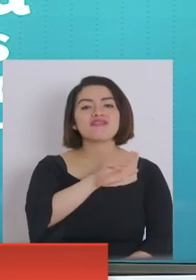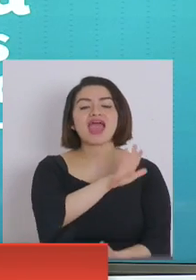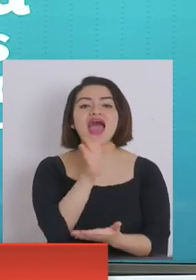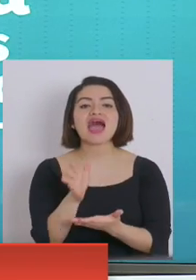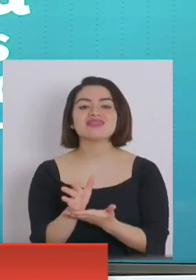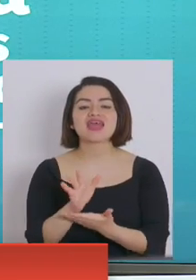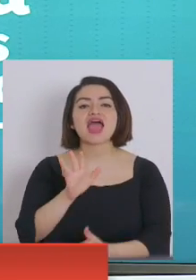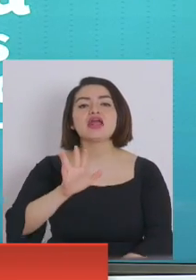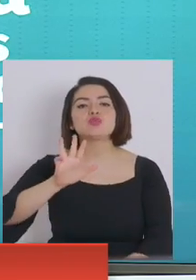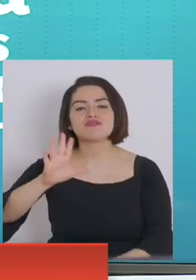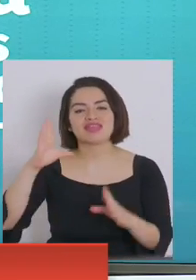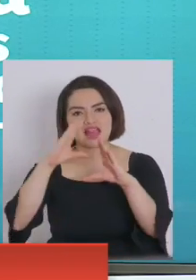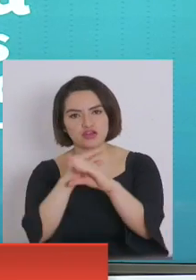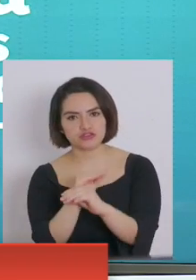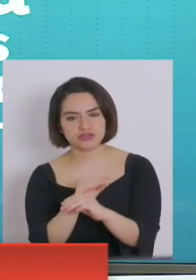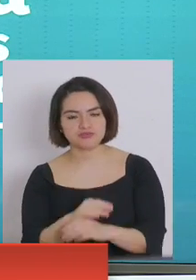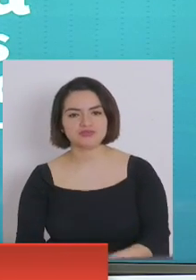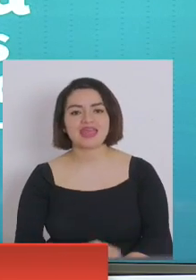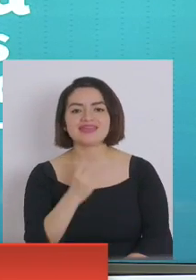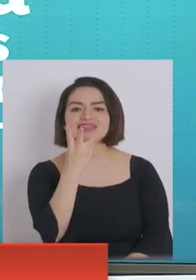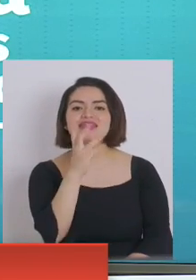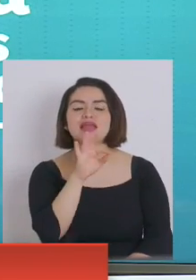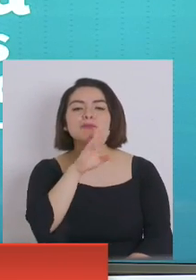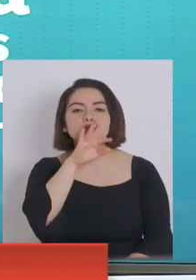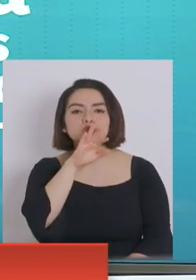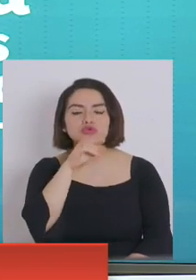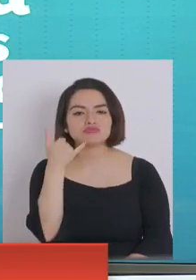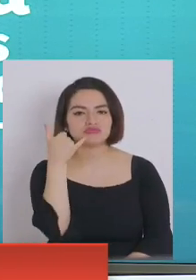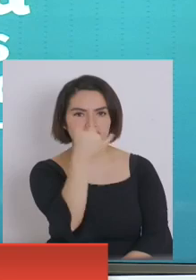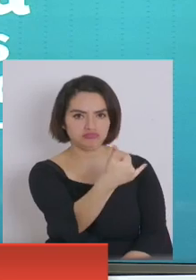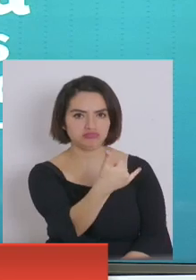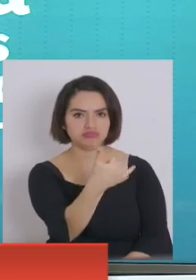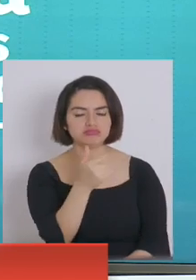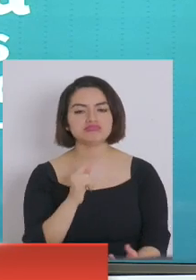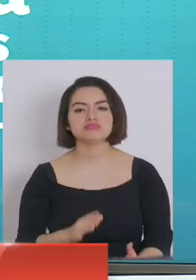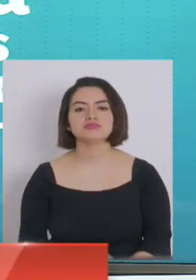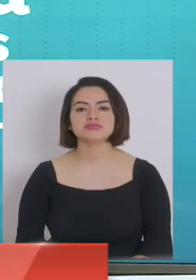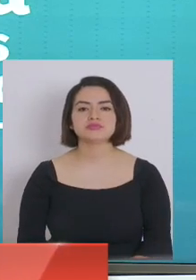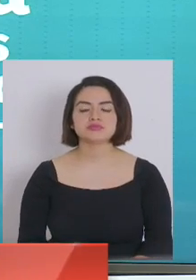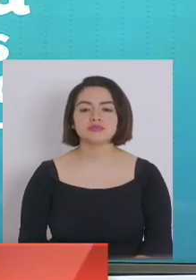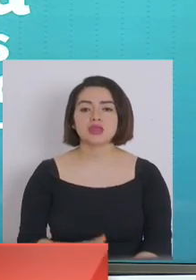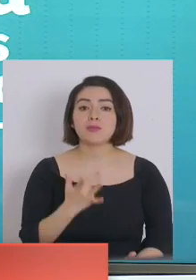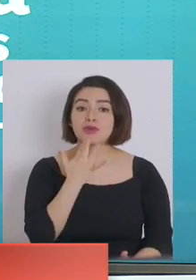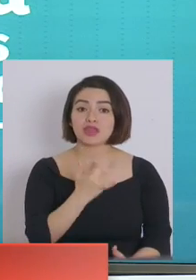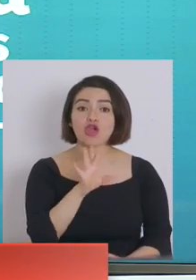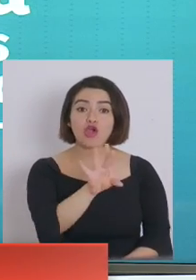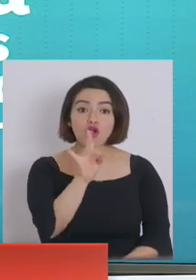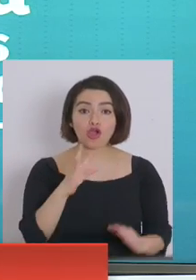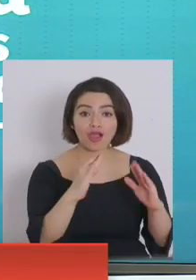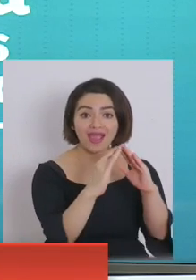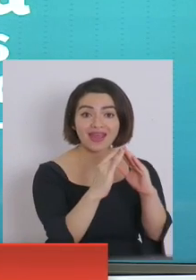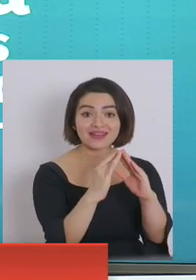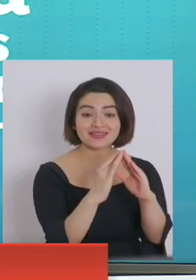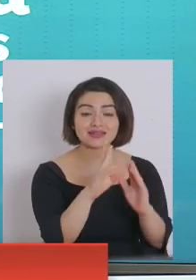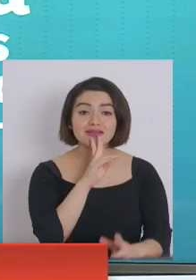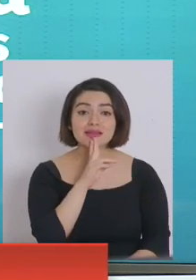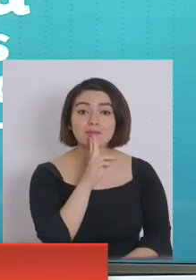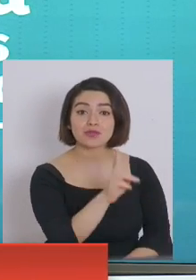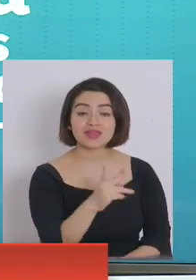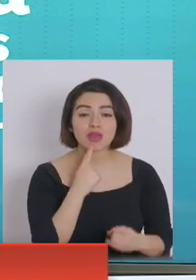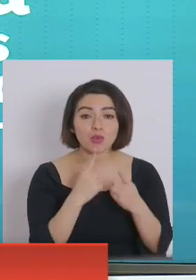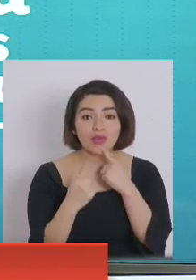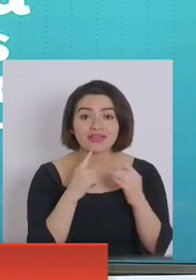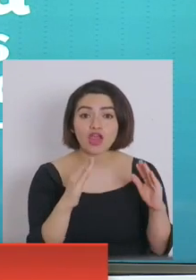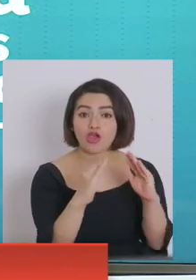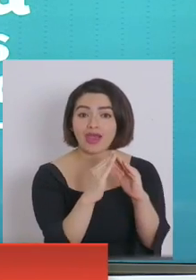y dura no más de 30 minutos. Entonces, reforzar, porque un hogar seleccionado para contestar esta encuesta